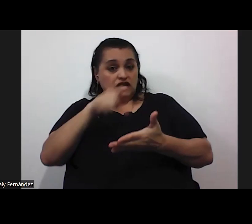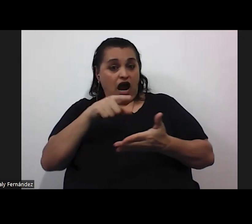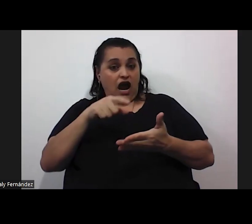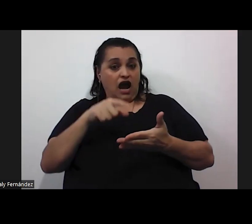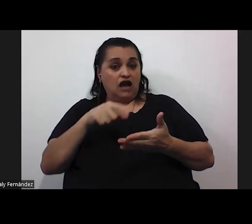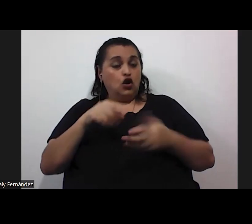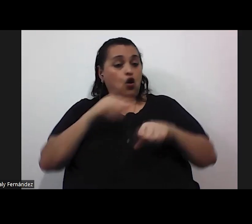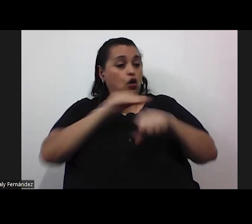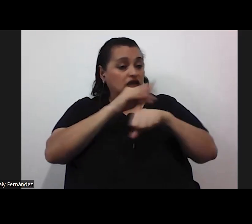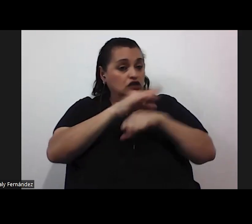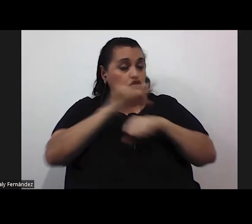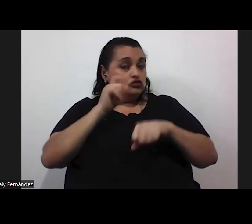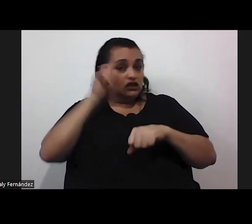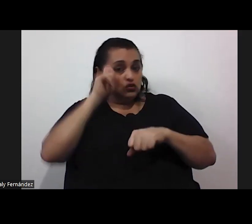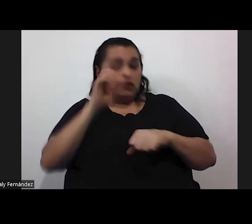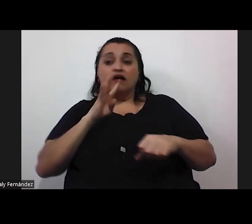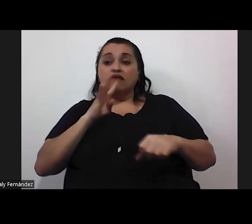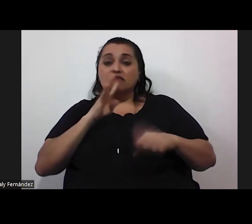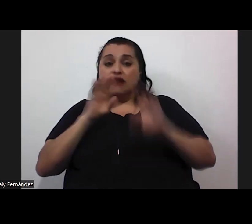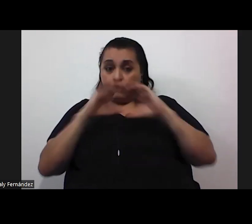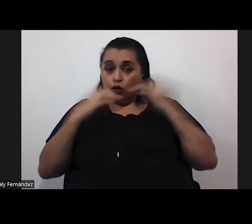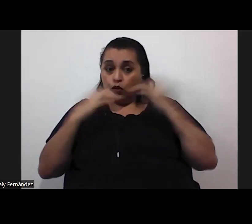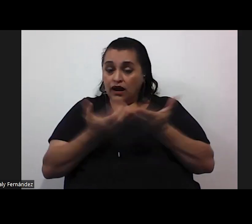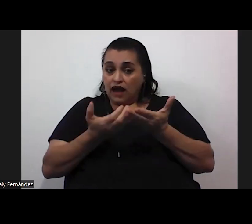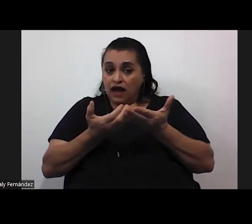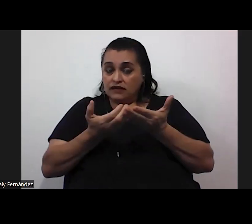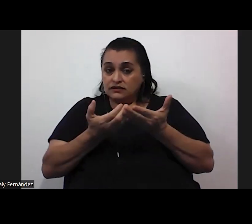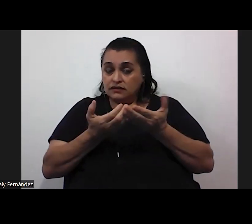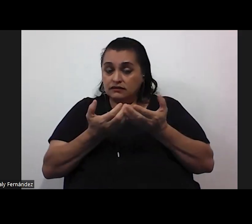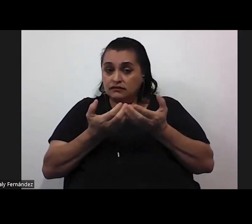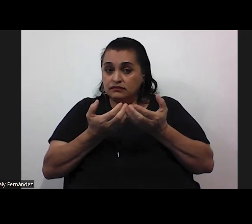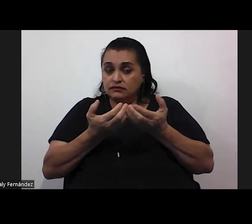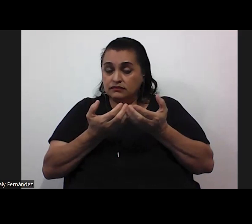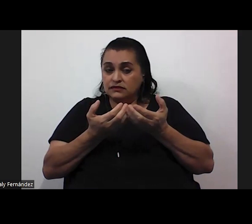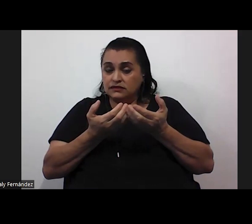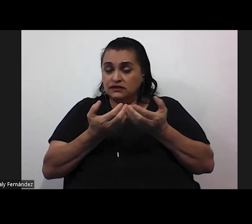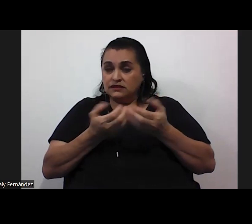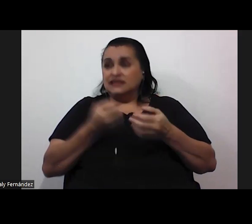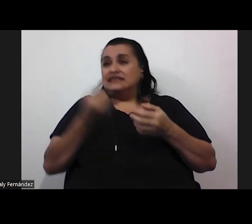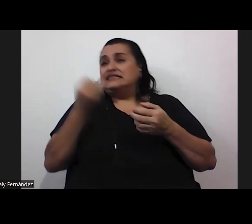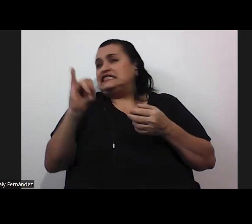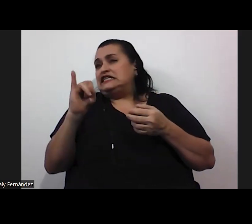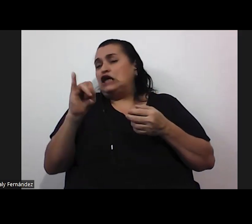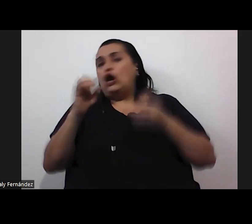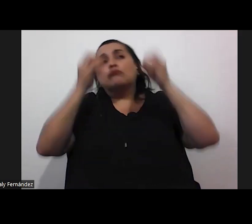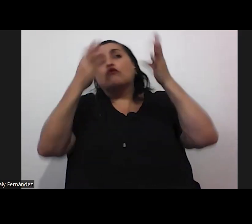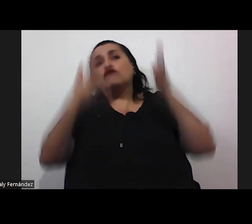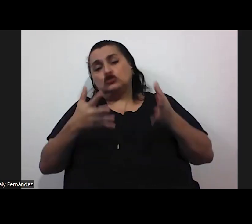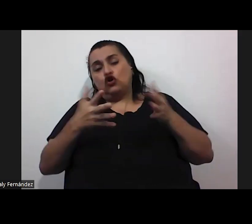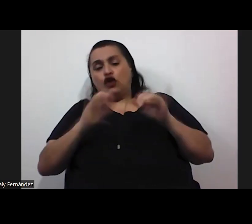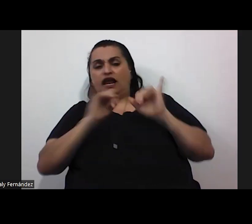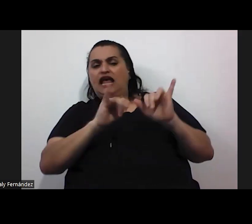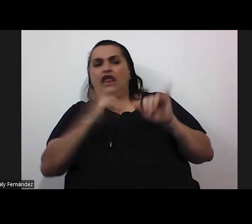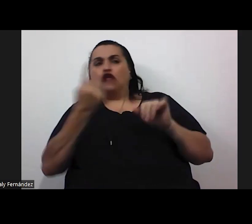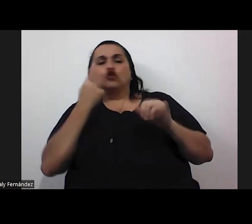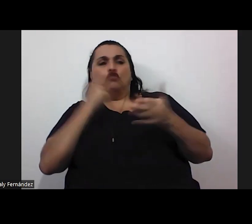de eso en una clase o sea la pregunta es si si un docente debería quedarse solo en reconocer